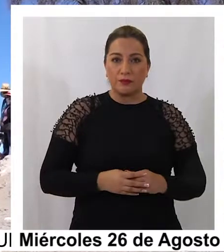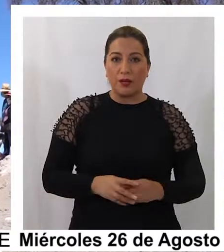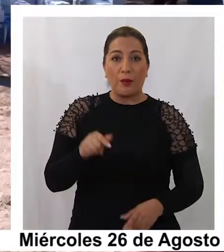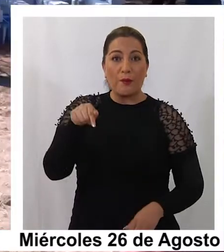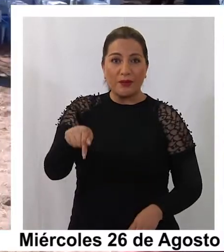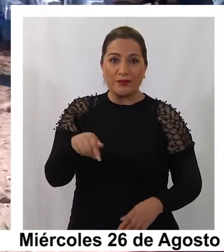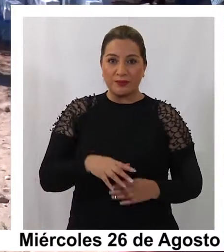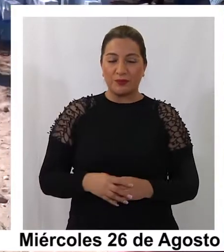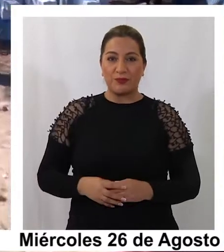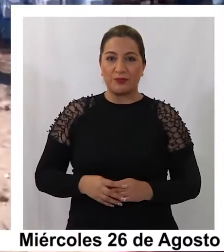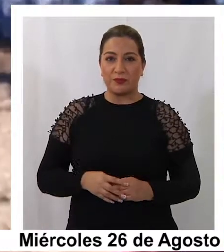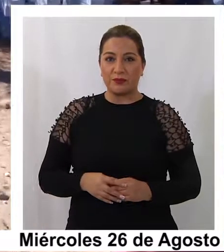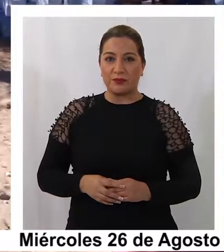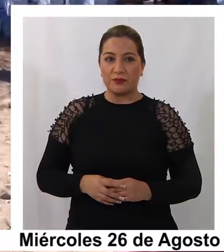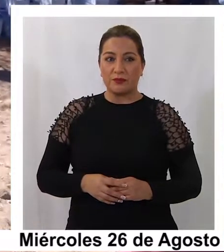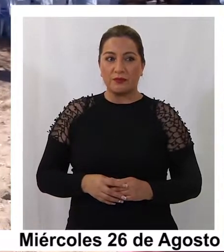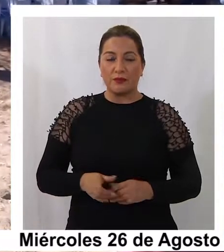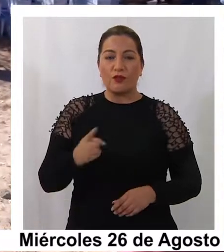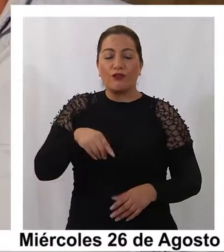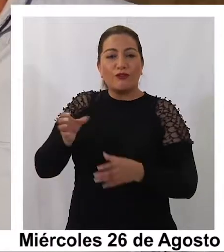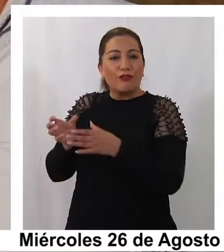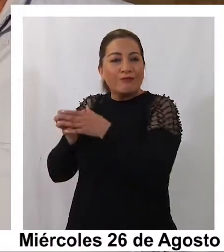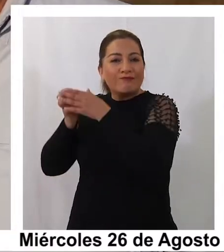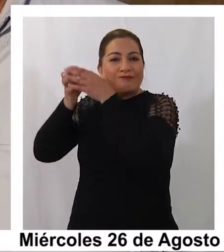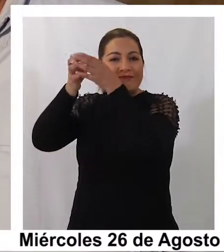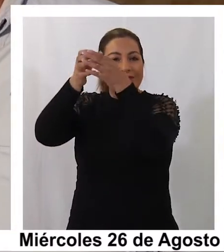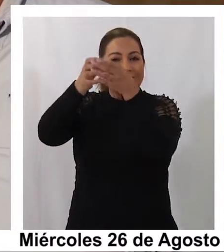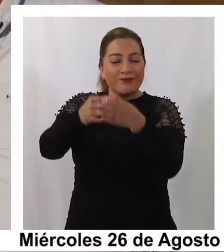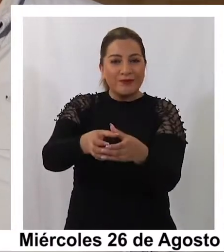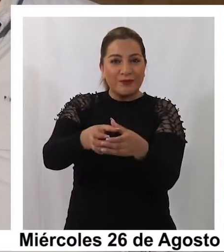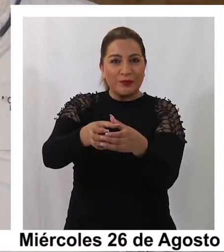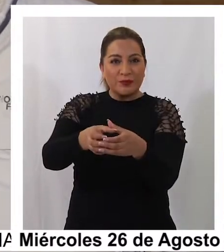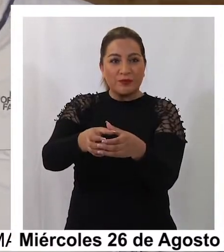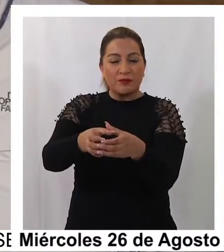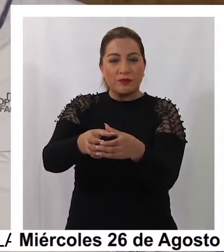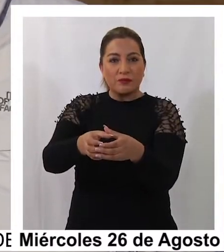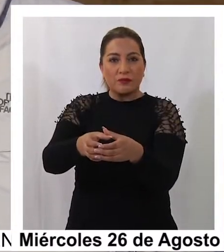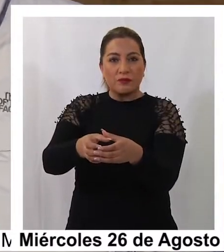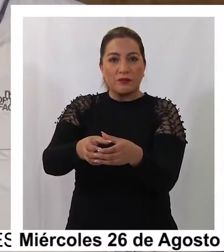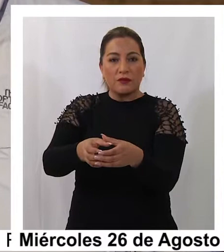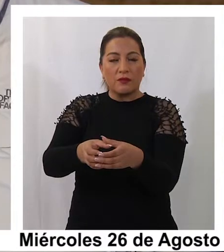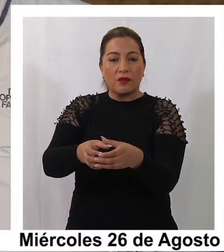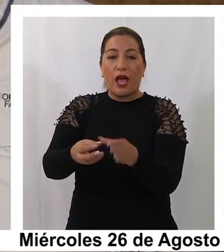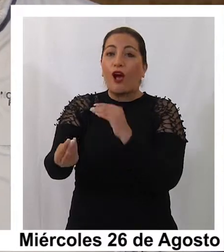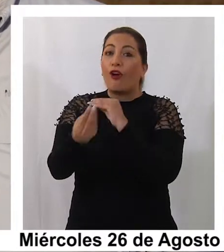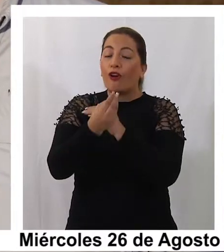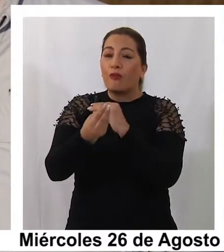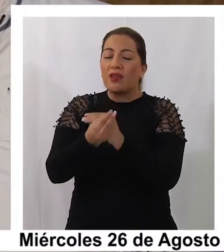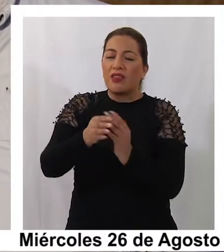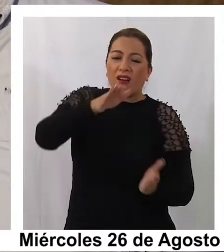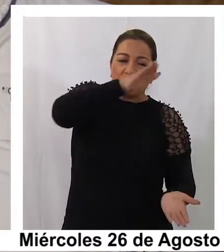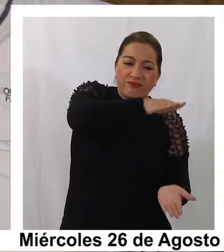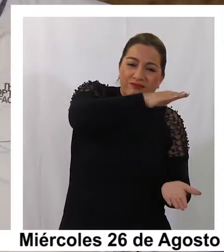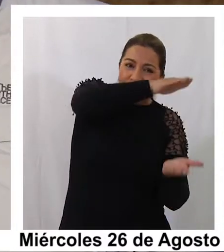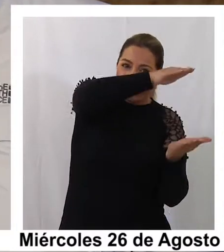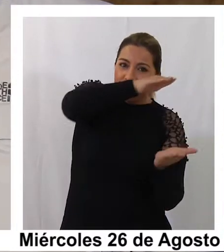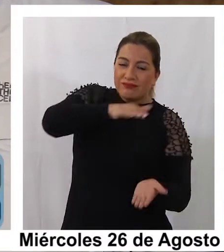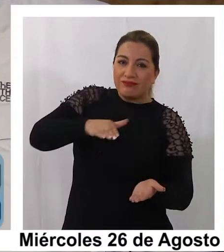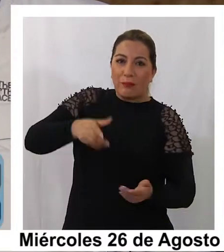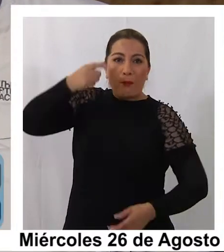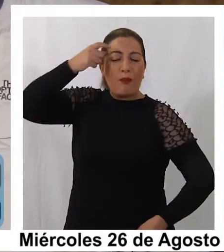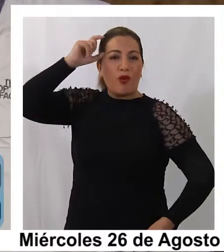por ello digamos que concurrimos con apoyos en forraje para el ganado